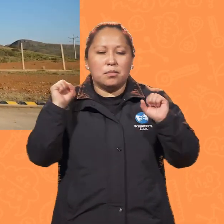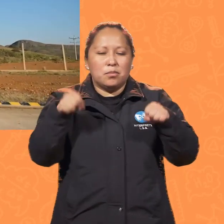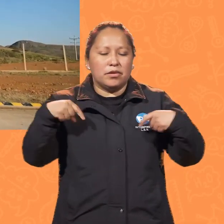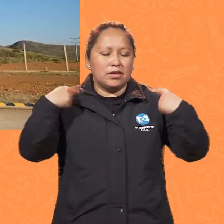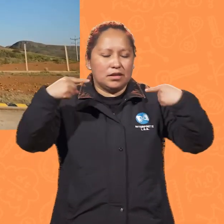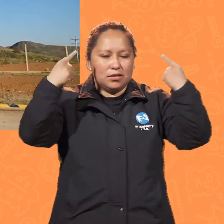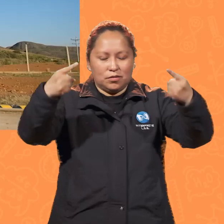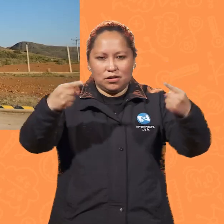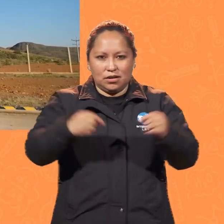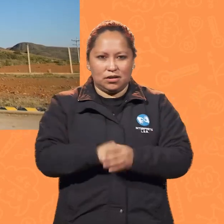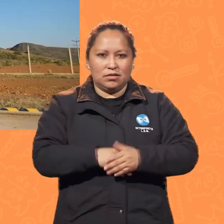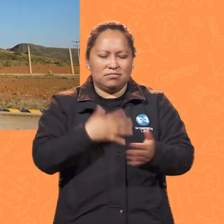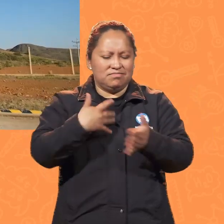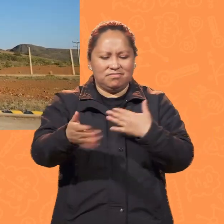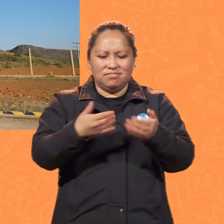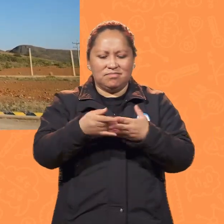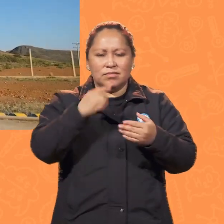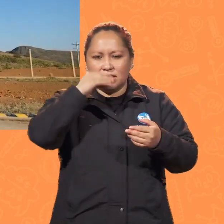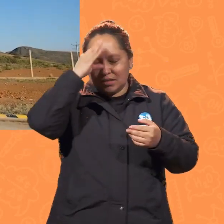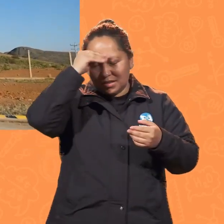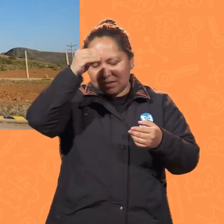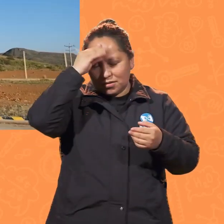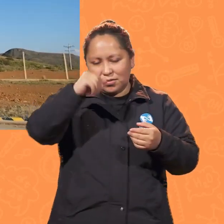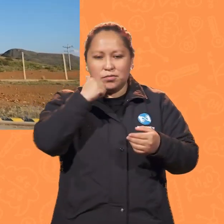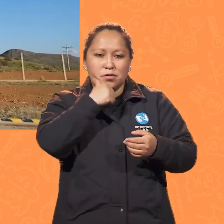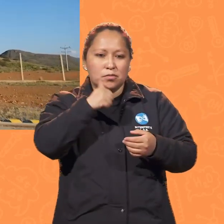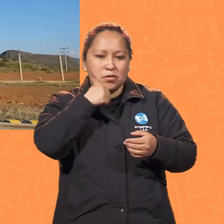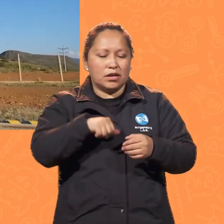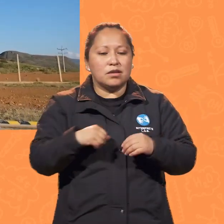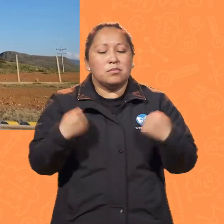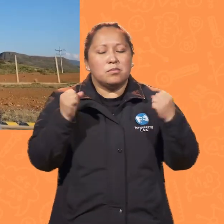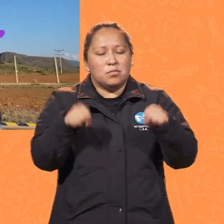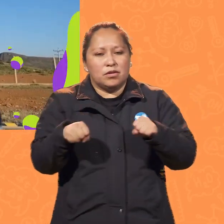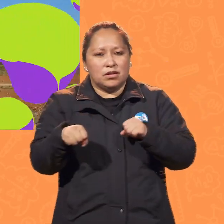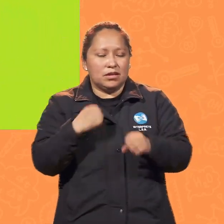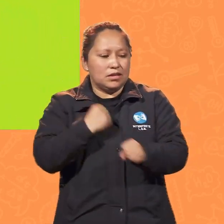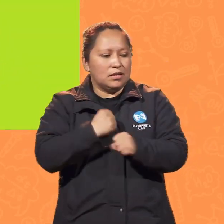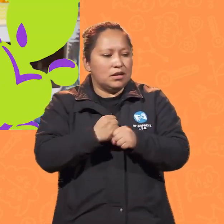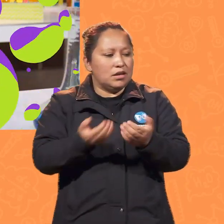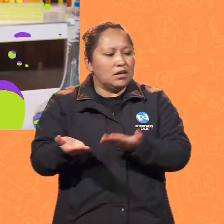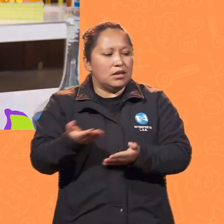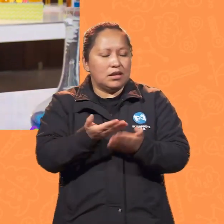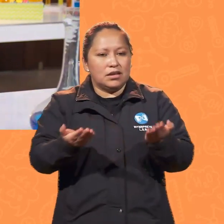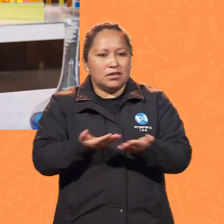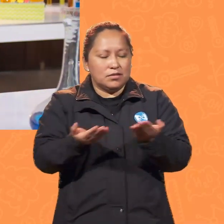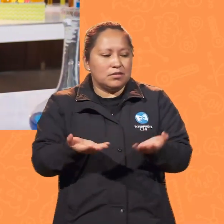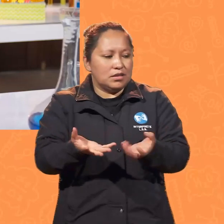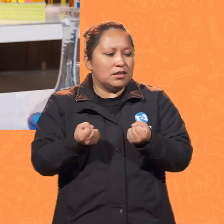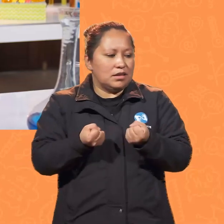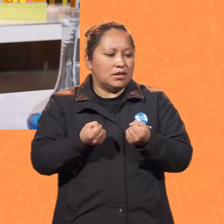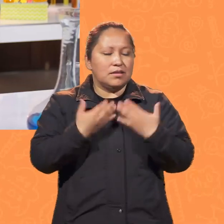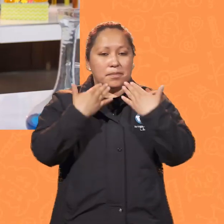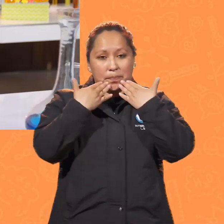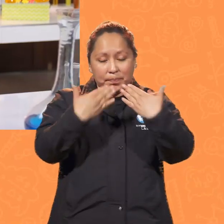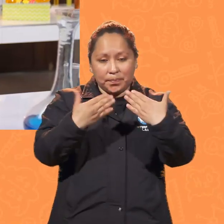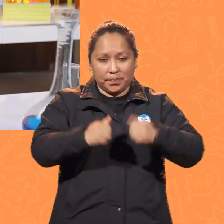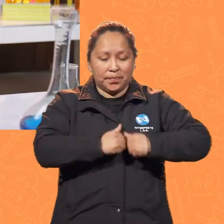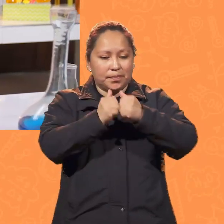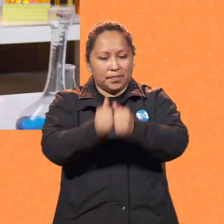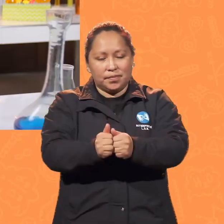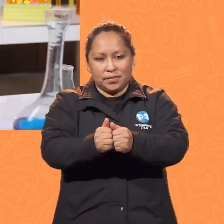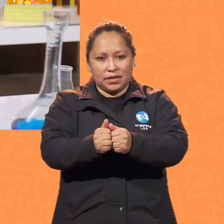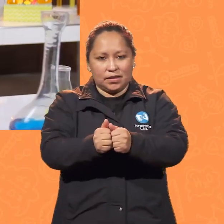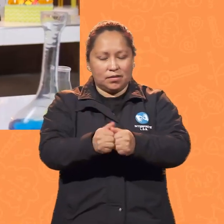que sean hombre, mujer, puedes ser ingeniero y trabajar donde tú quieras. Gracias por acompañarnos en esta